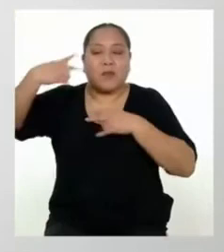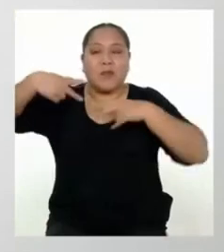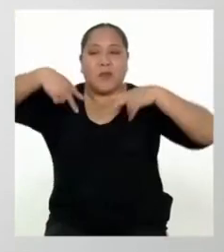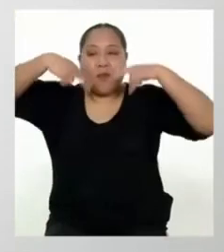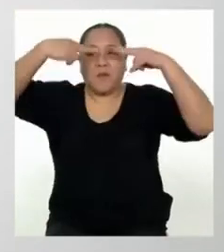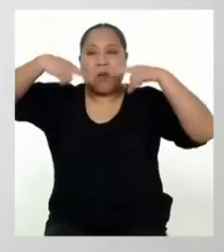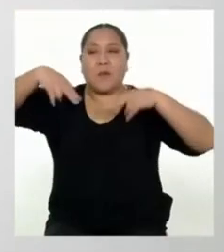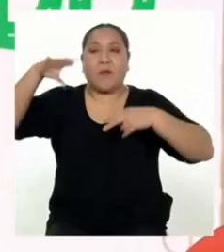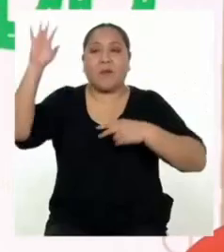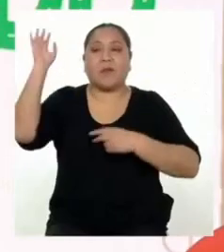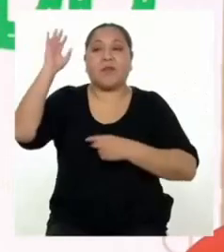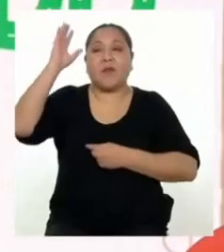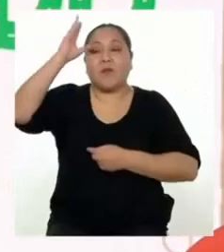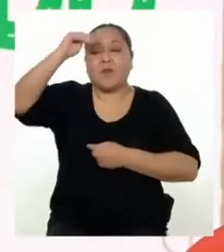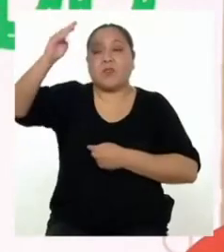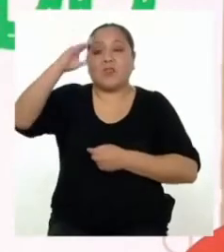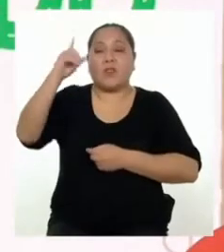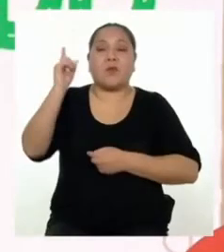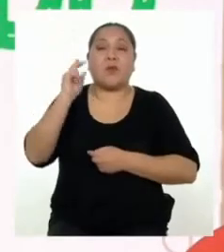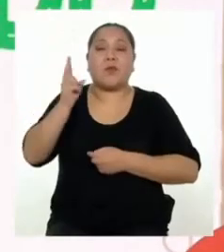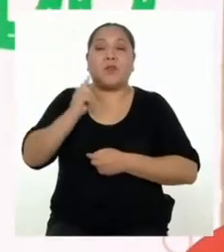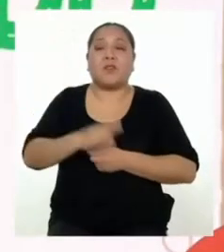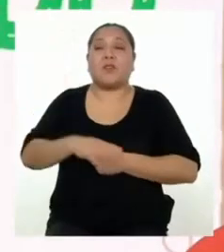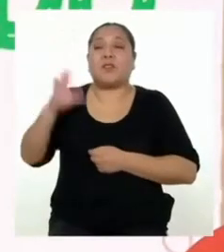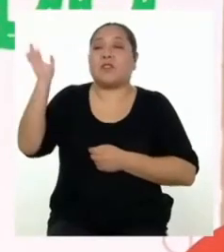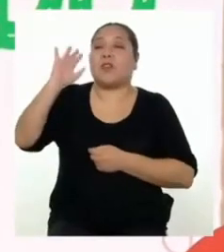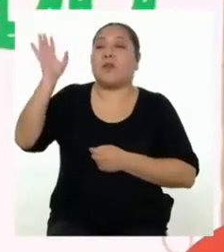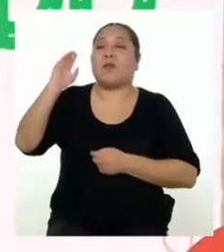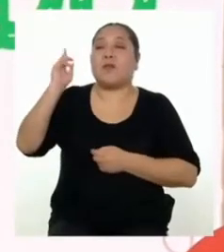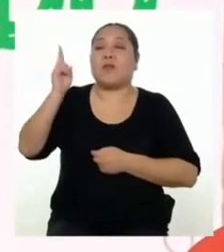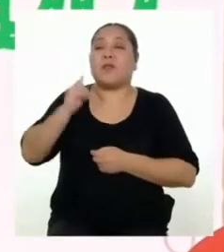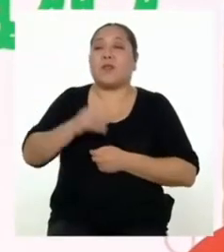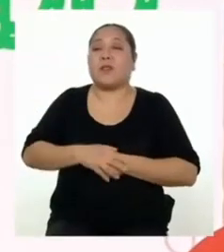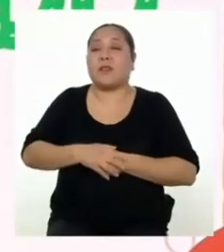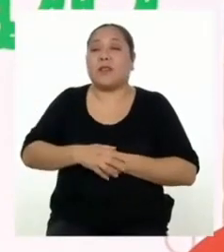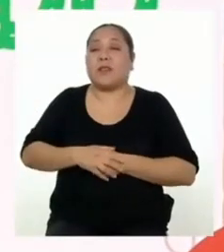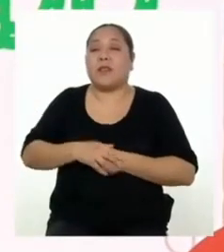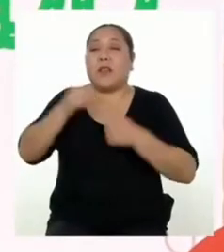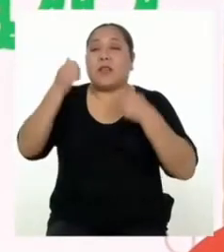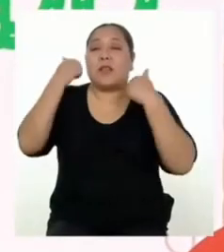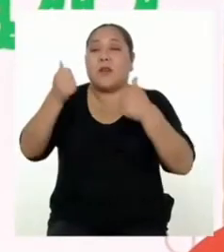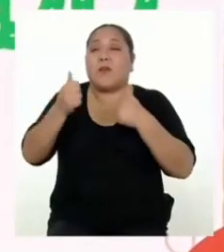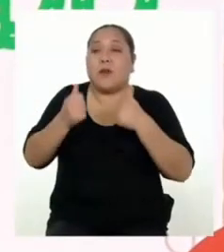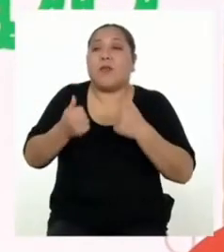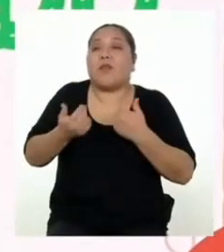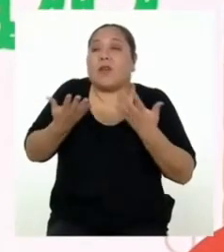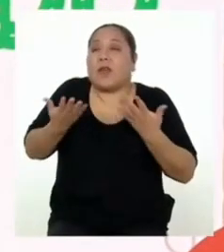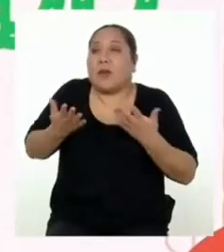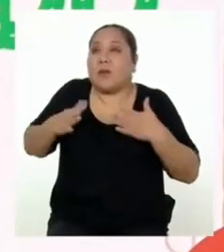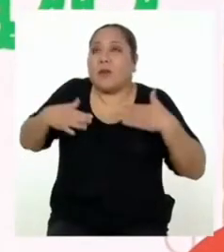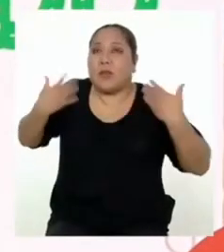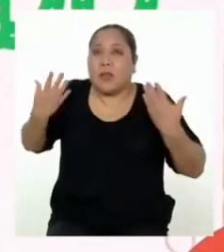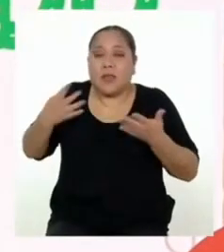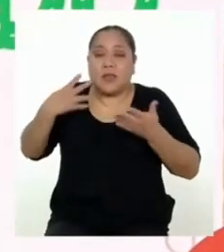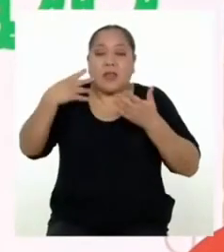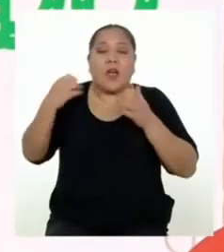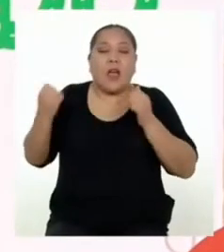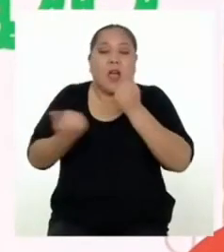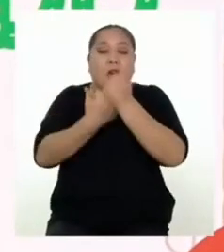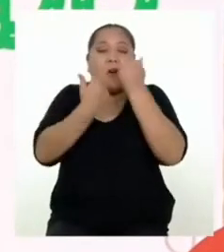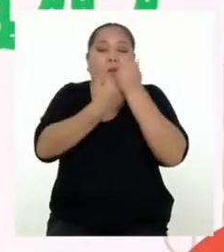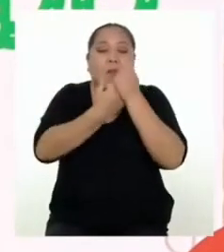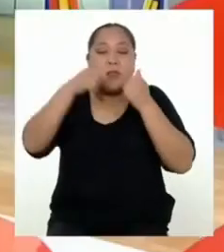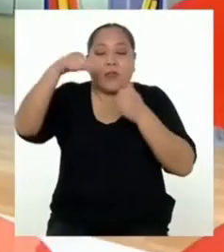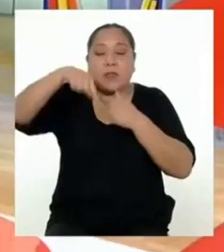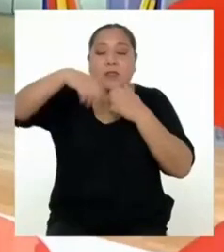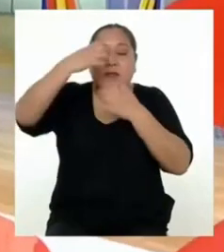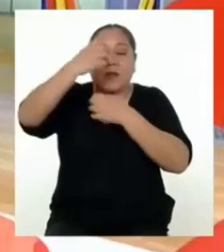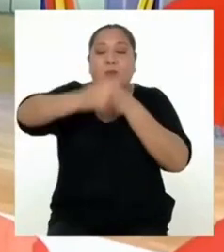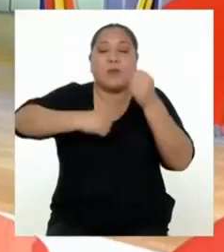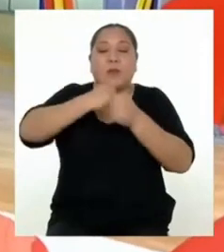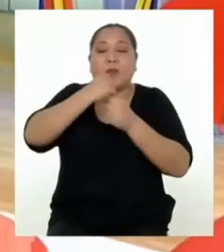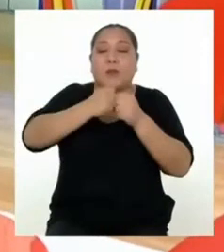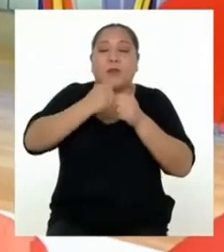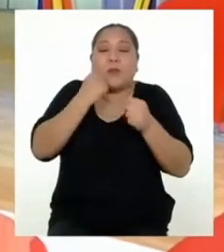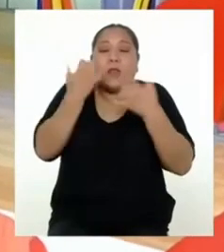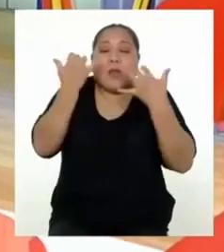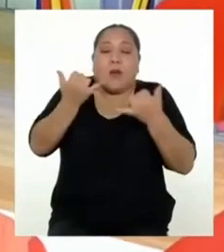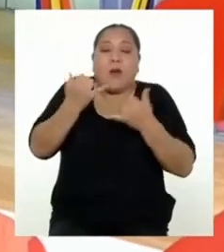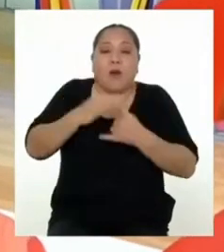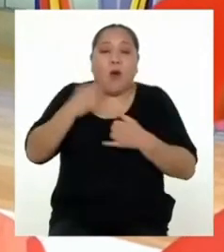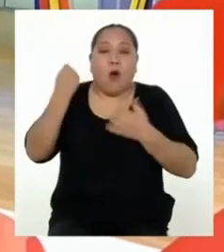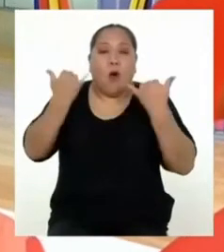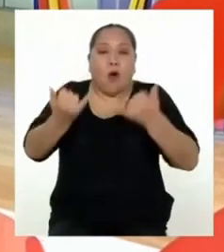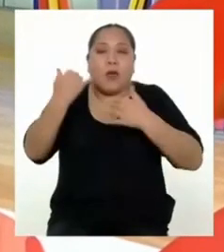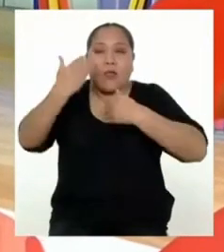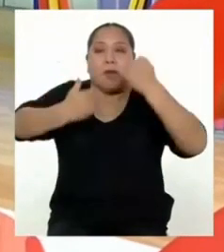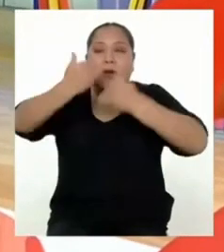chicas y chicos. Chao, profesora. Qué bueno que pudieron estar con nosotros en el programa de hoy. Hoy